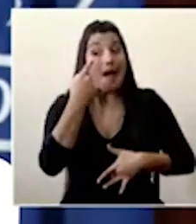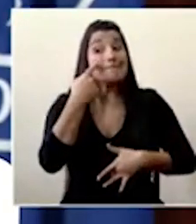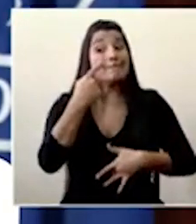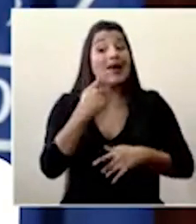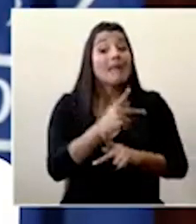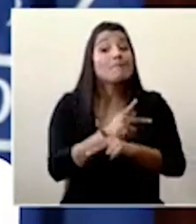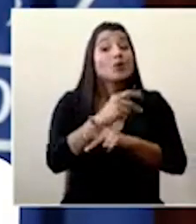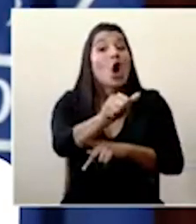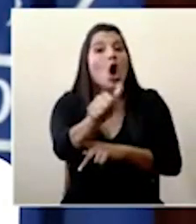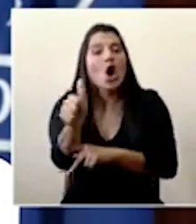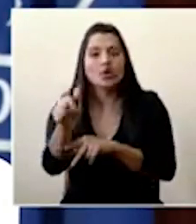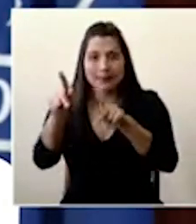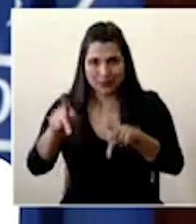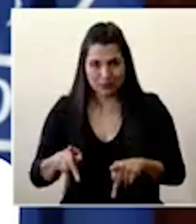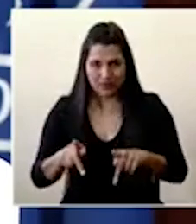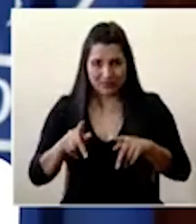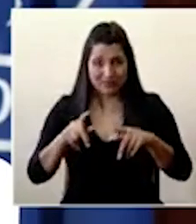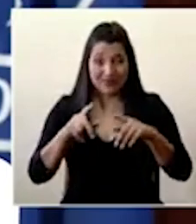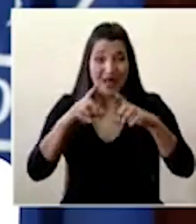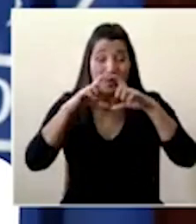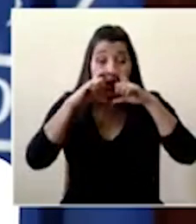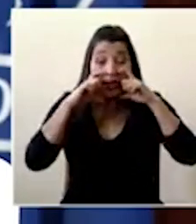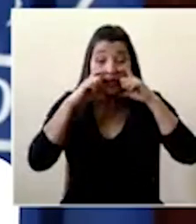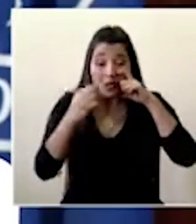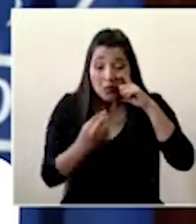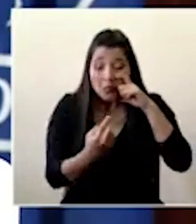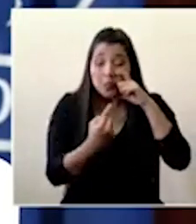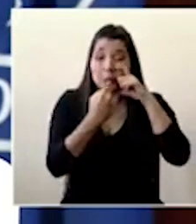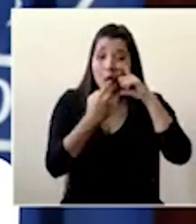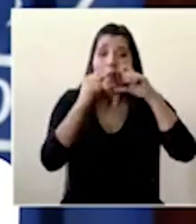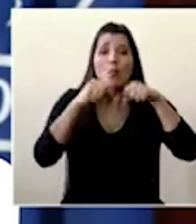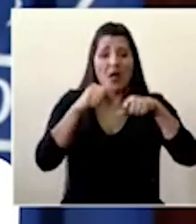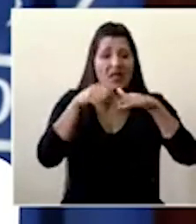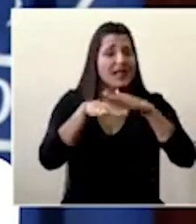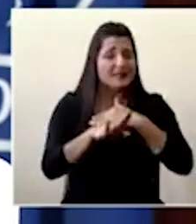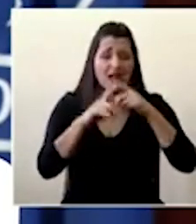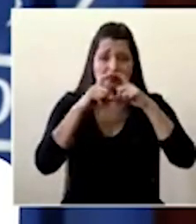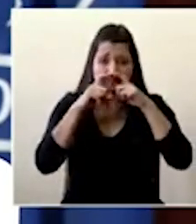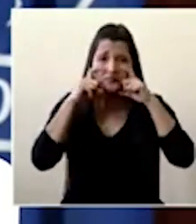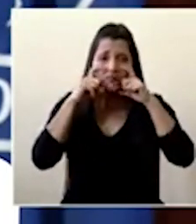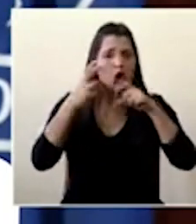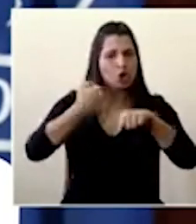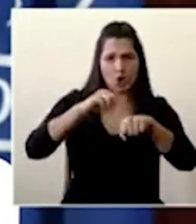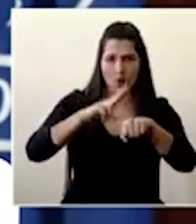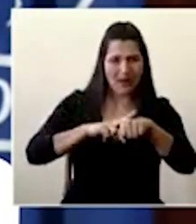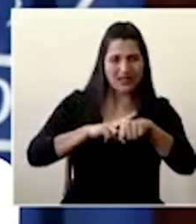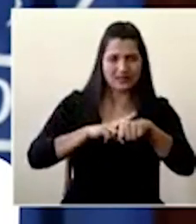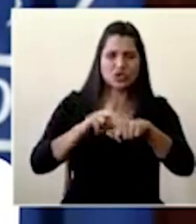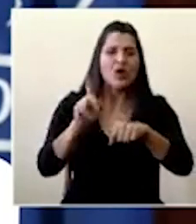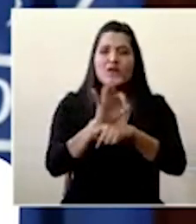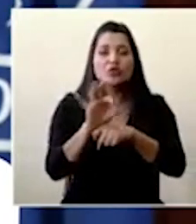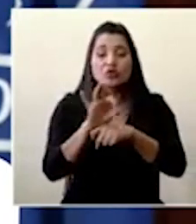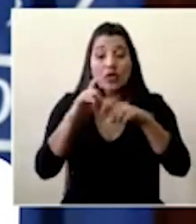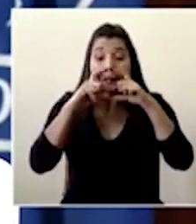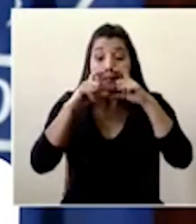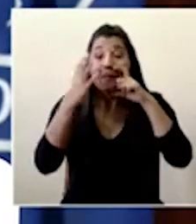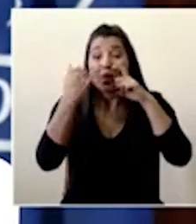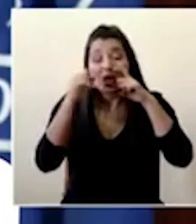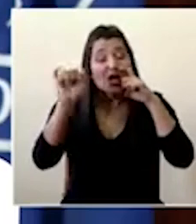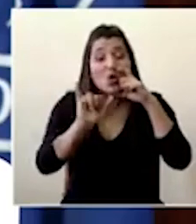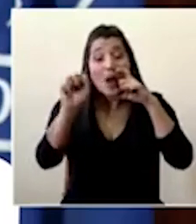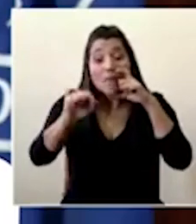proteger el ingreso de partículas no funciona muy bien los cubrebocas normales los quirúrgicos y